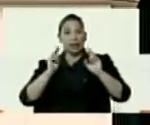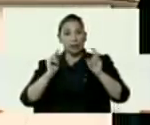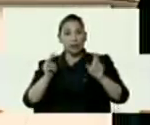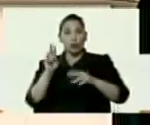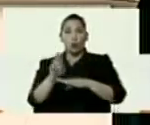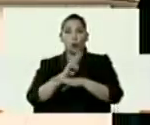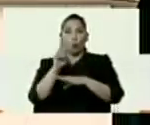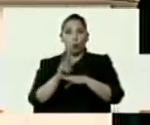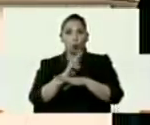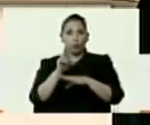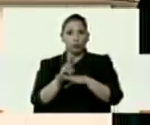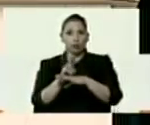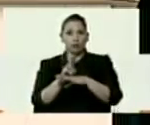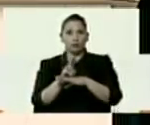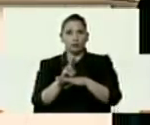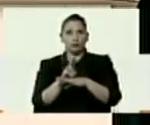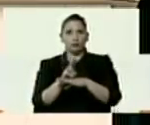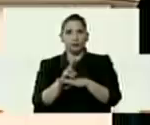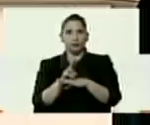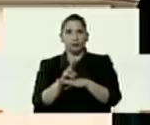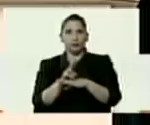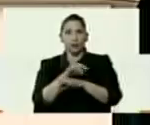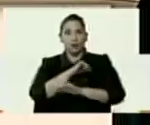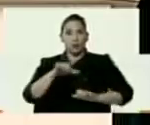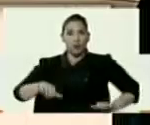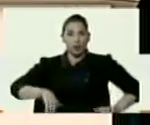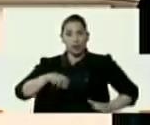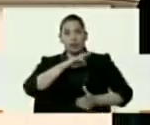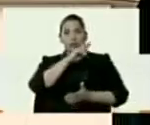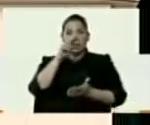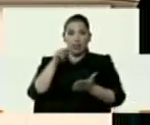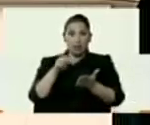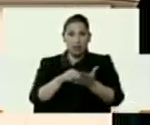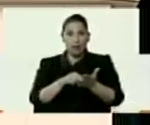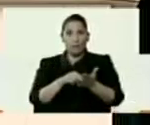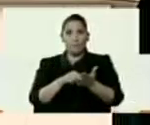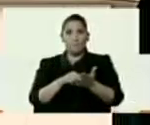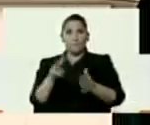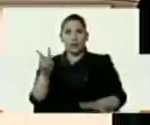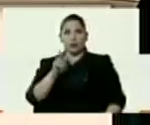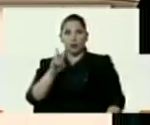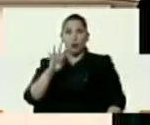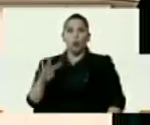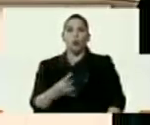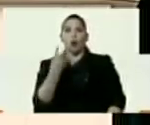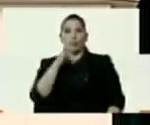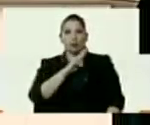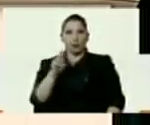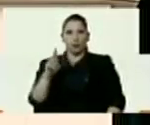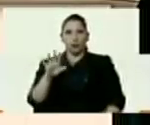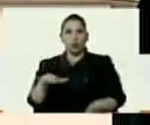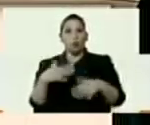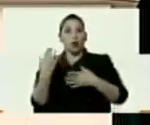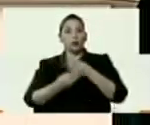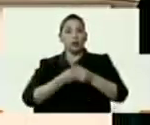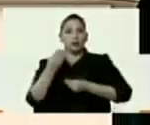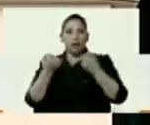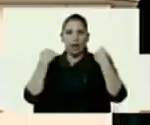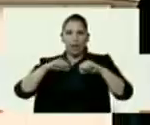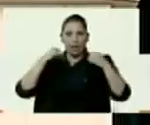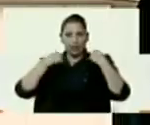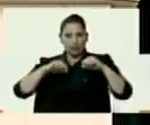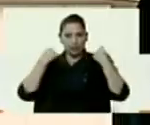utilizaba en la Fuerza Armada Venezolana en la Cuarta República, y cuando se hacían ejercicios